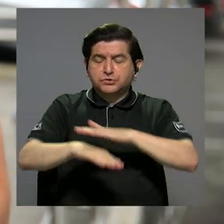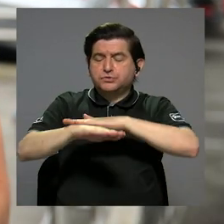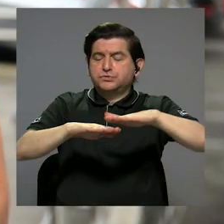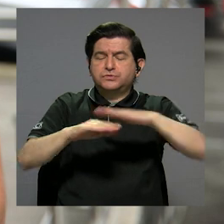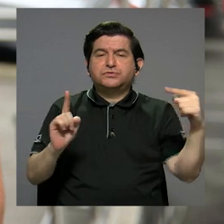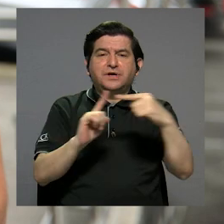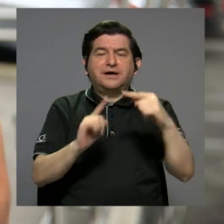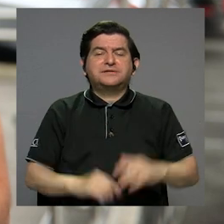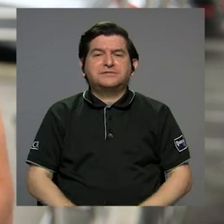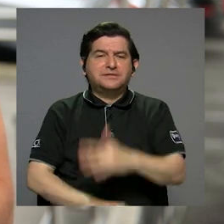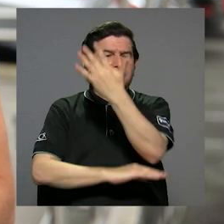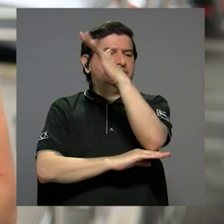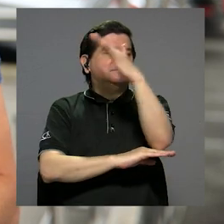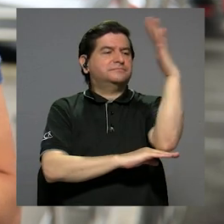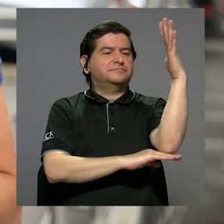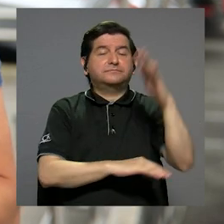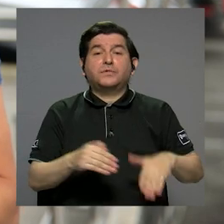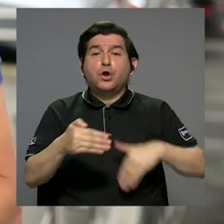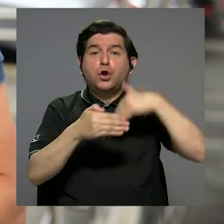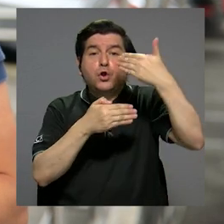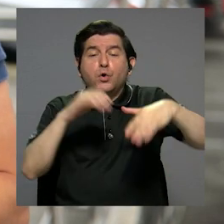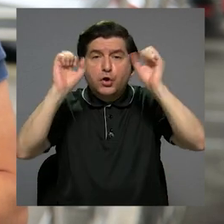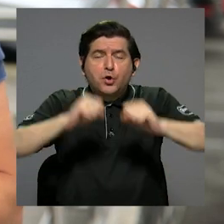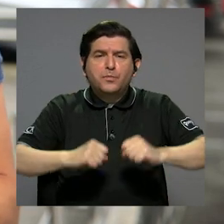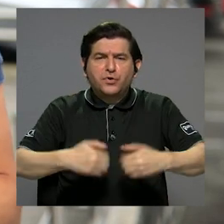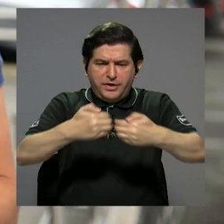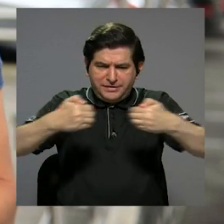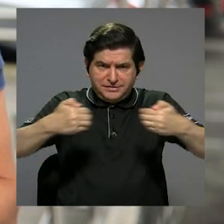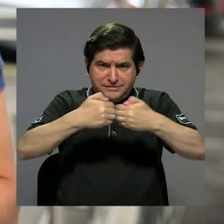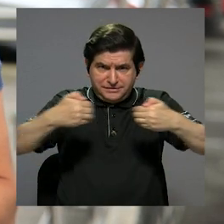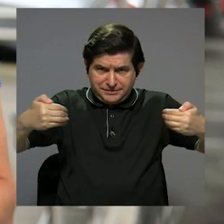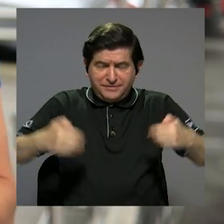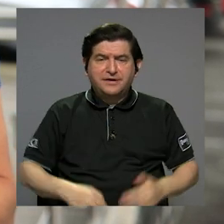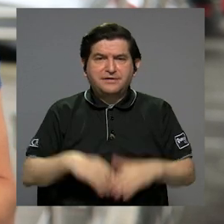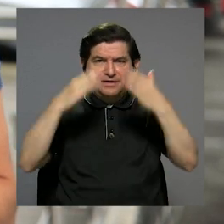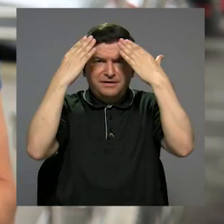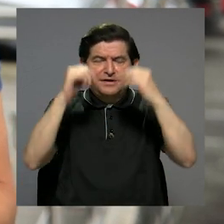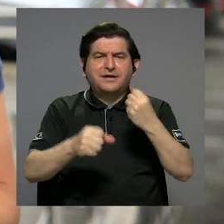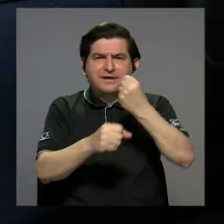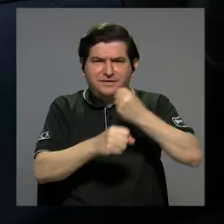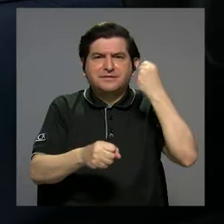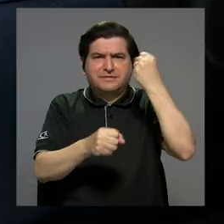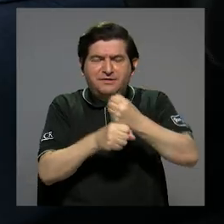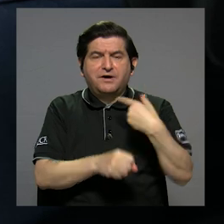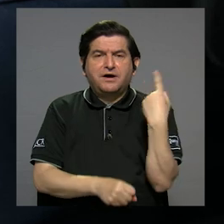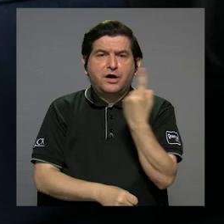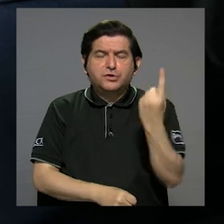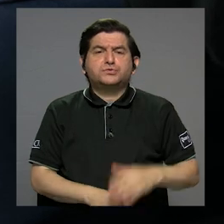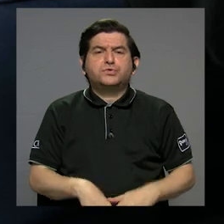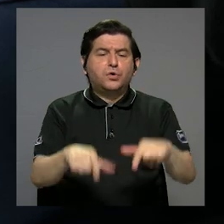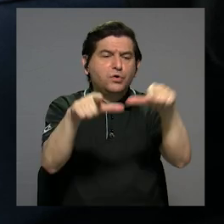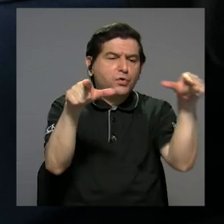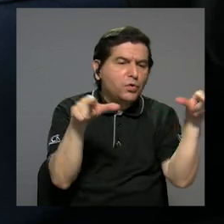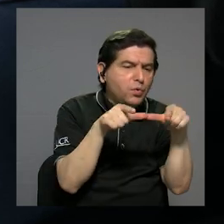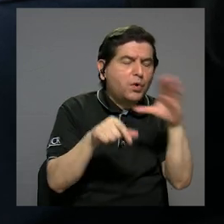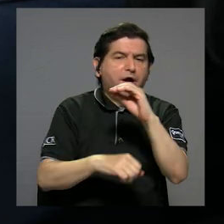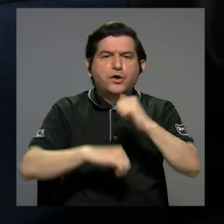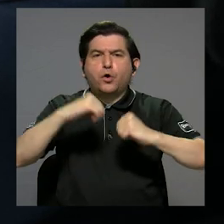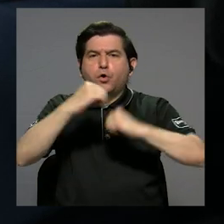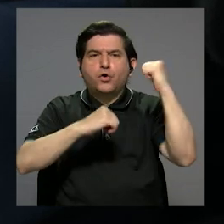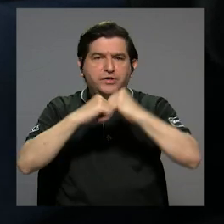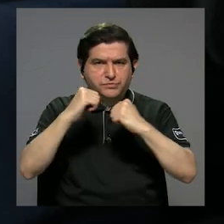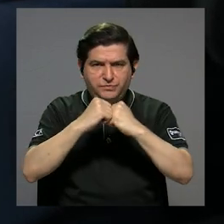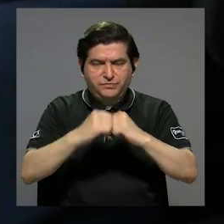superficie hasta la copa de los árboles, y que posteriormente se puede filtrar esos datos para trabajar por ejemplo solamente con el terreno o con